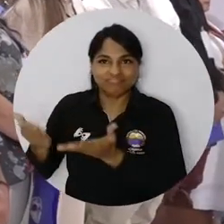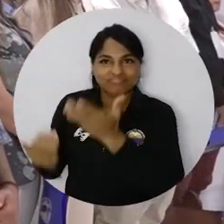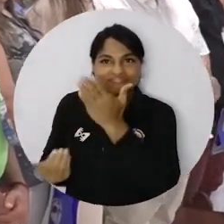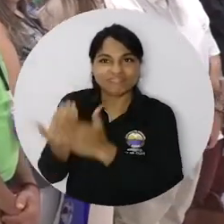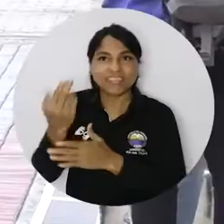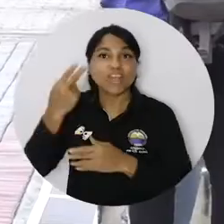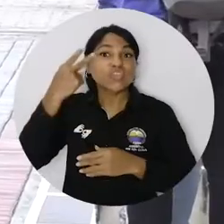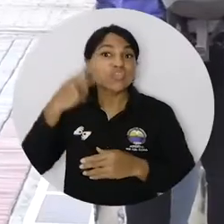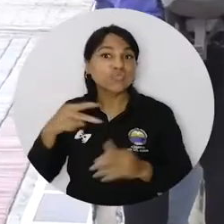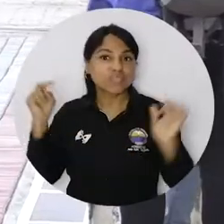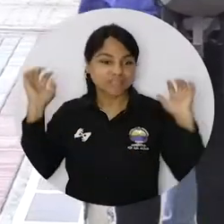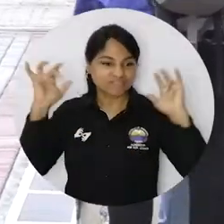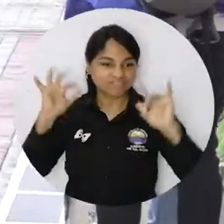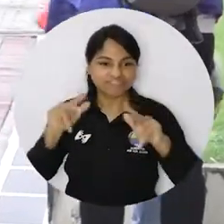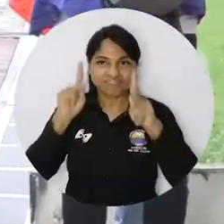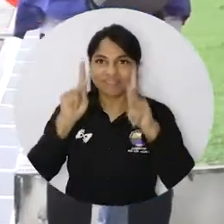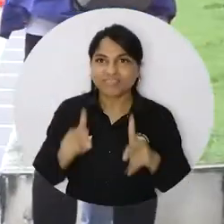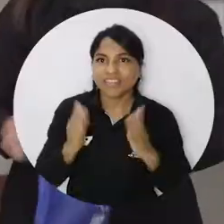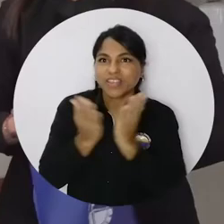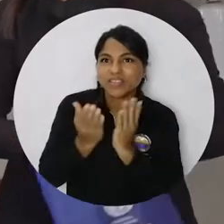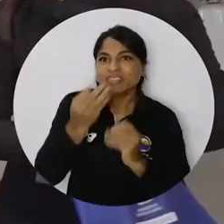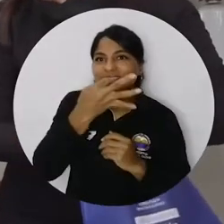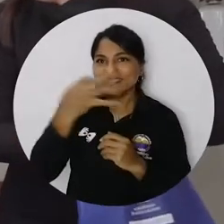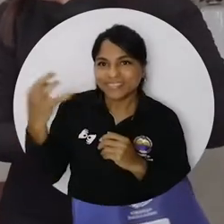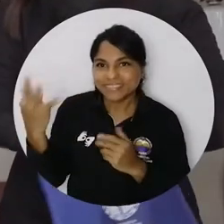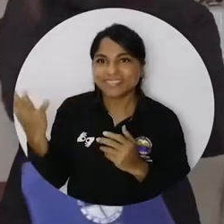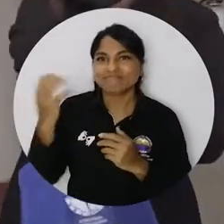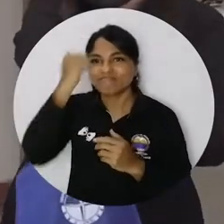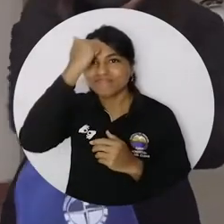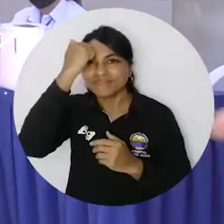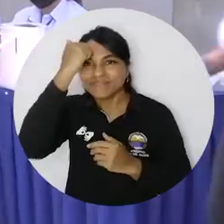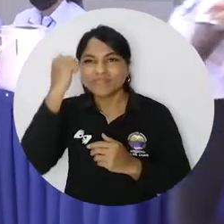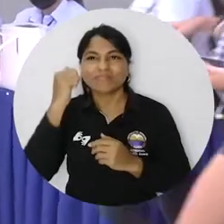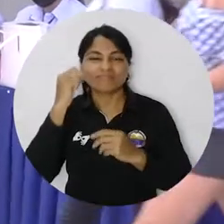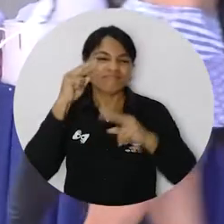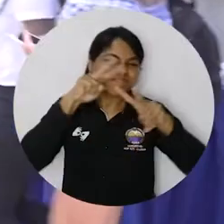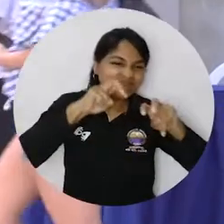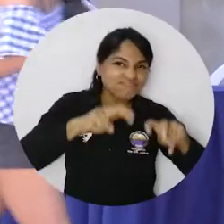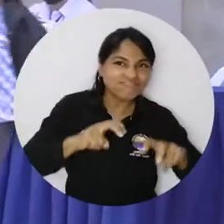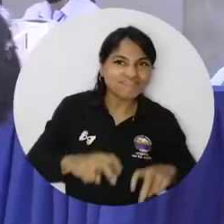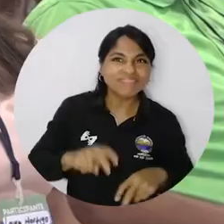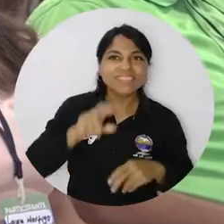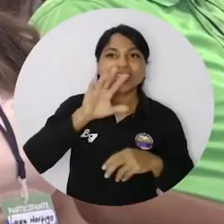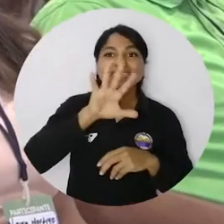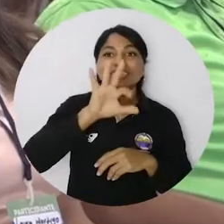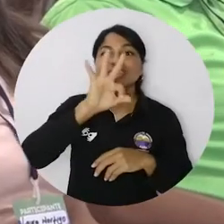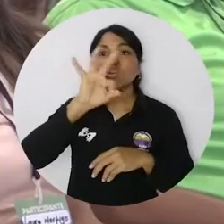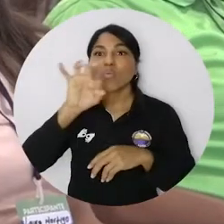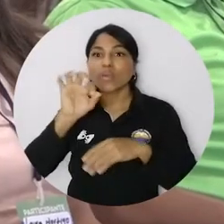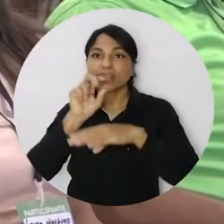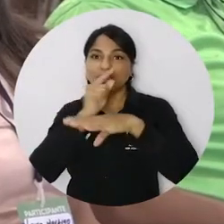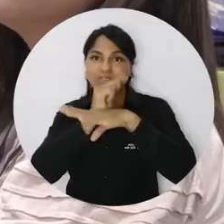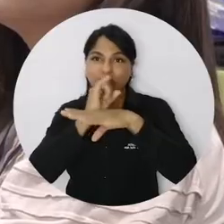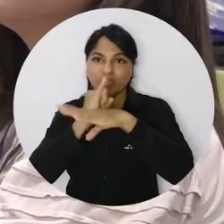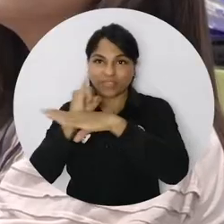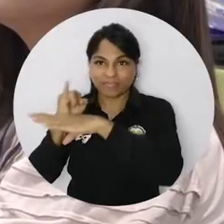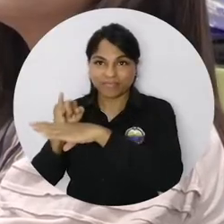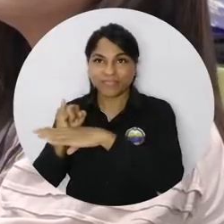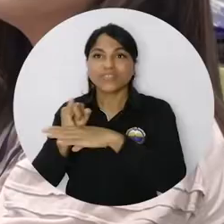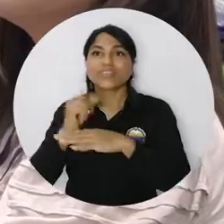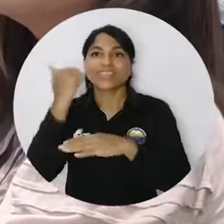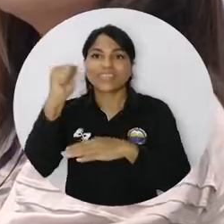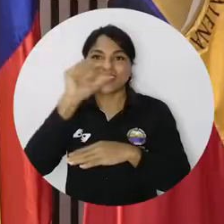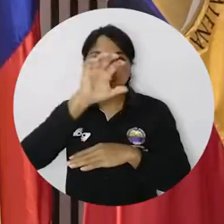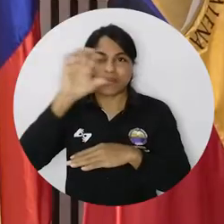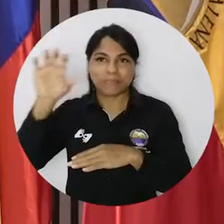apertura del evento que durante dos días reunió a más de 300 estudiantes, docentes e investigadores de 58 instituciones de